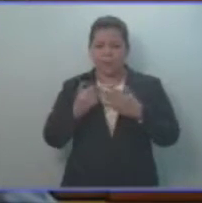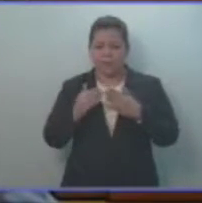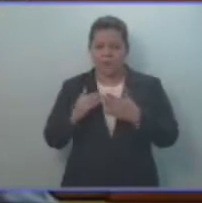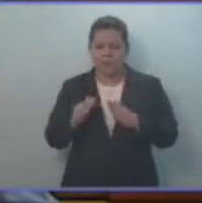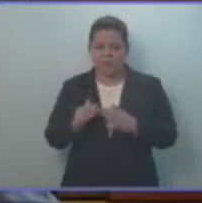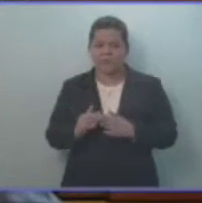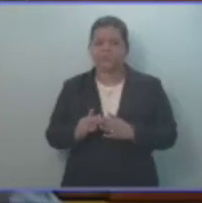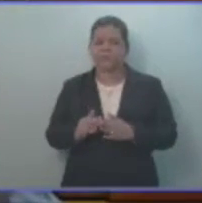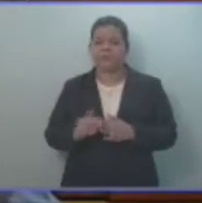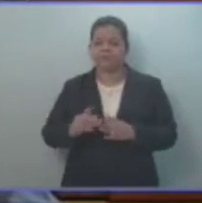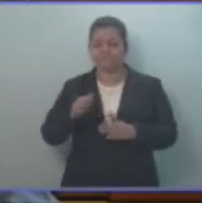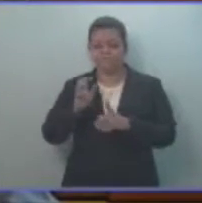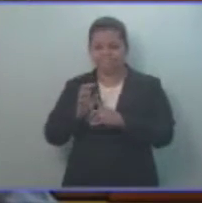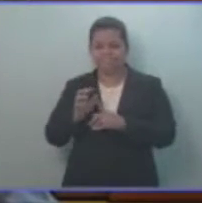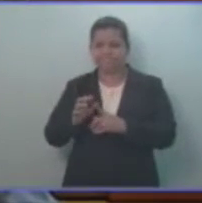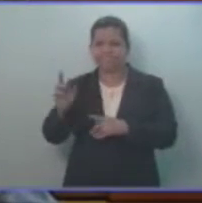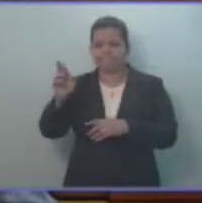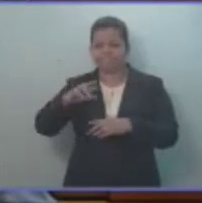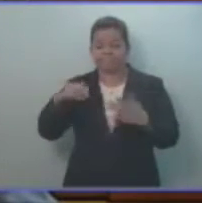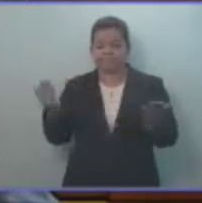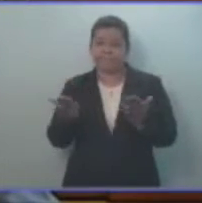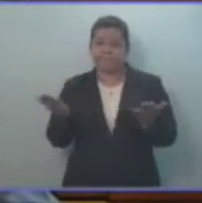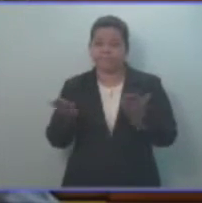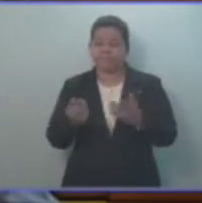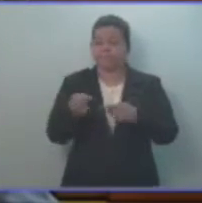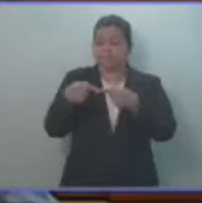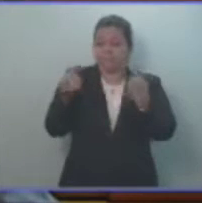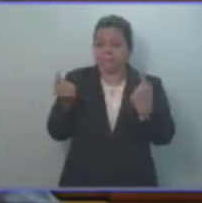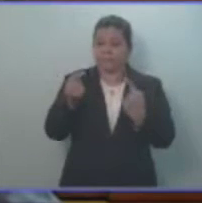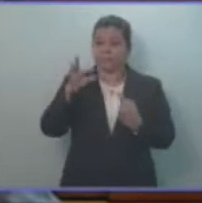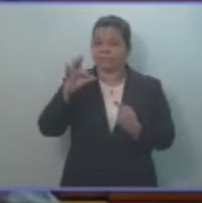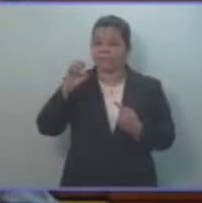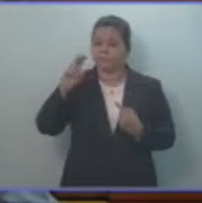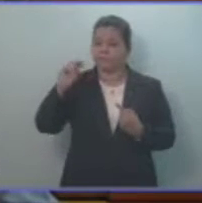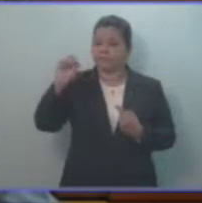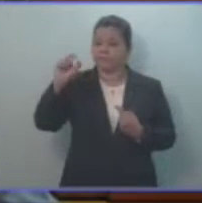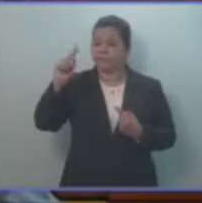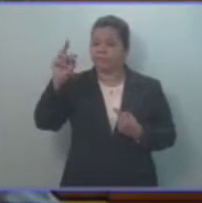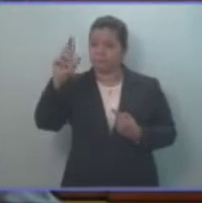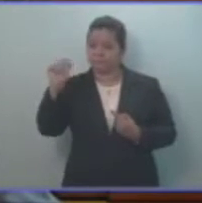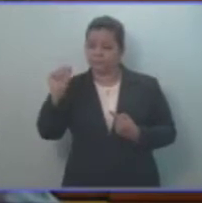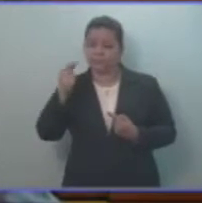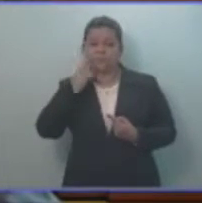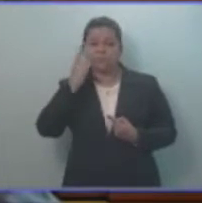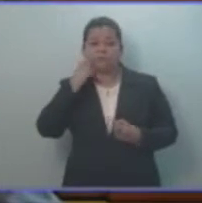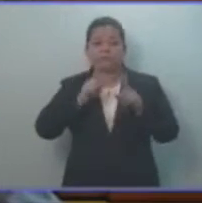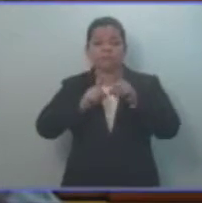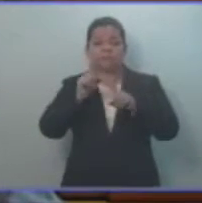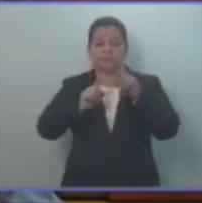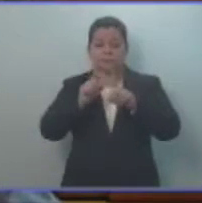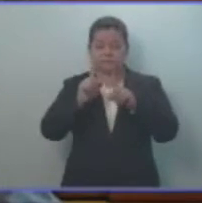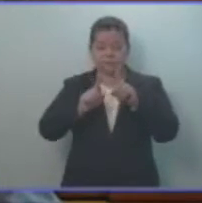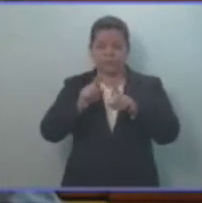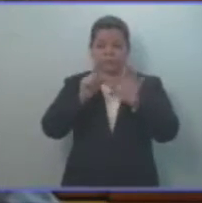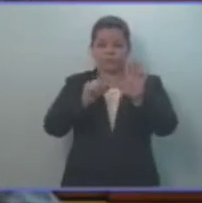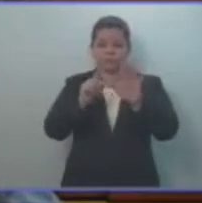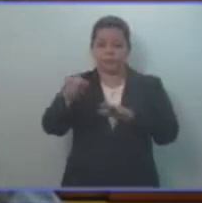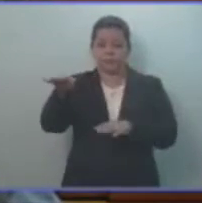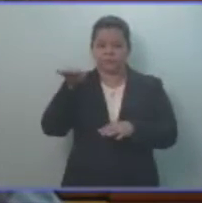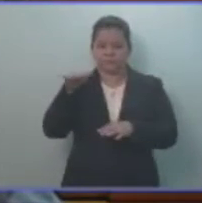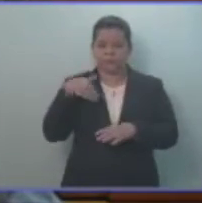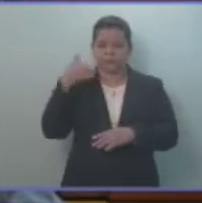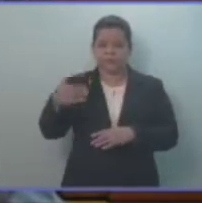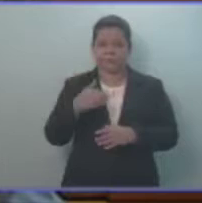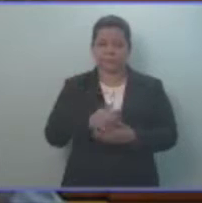trágicos el realizado en contra de Fenastra en Santa Ana el 6 de marzo de 1980.